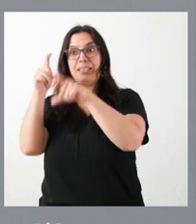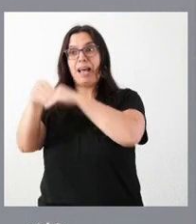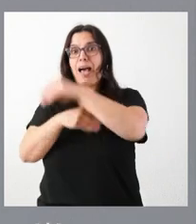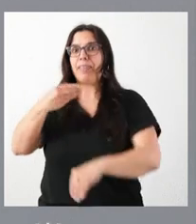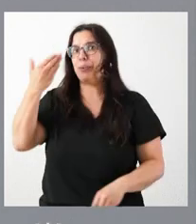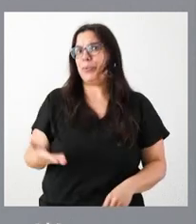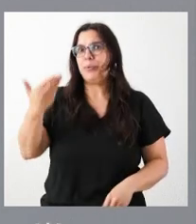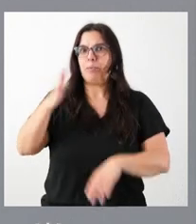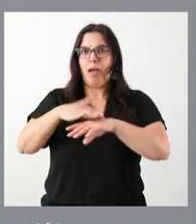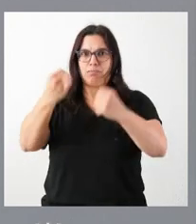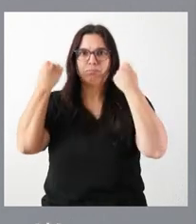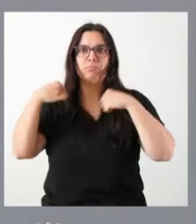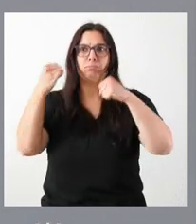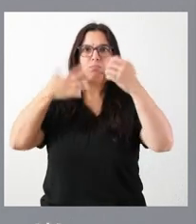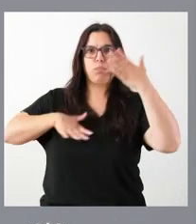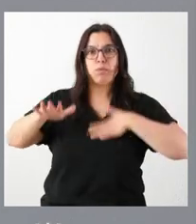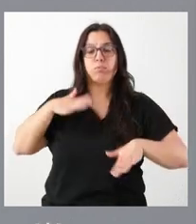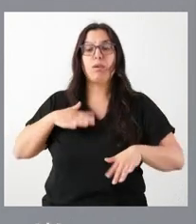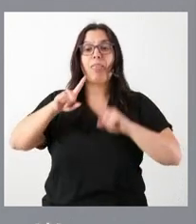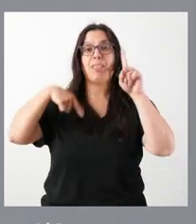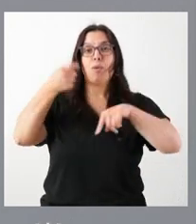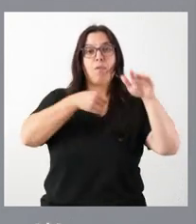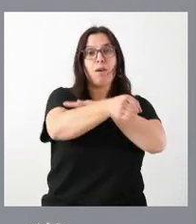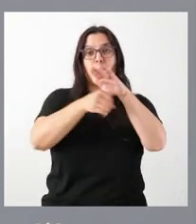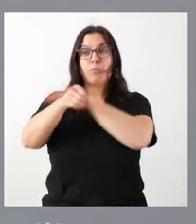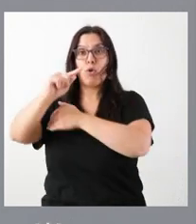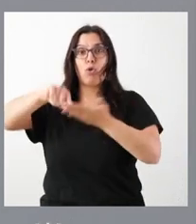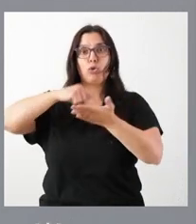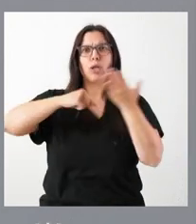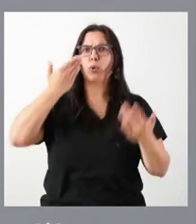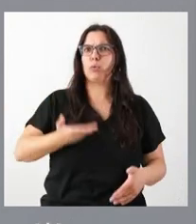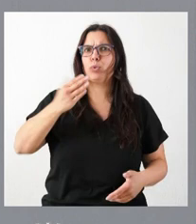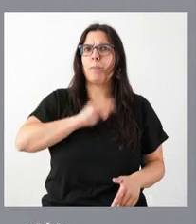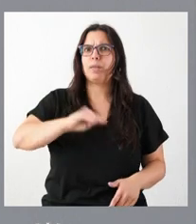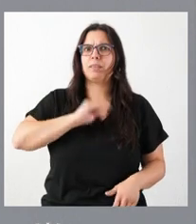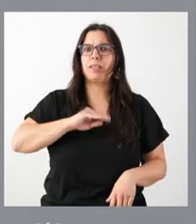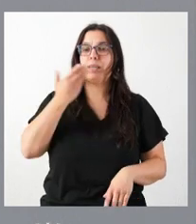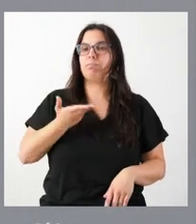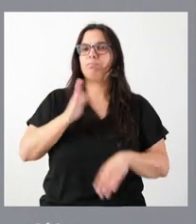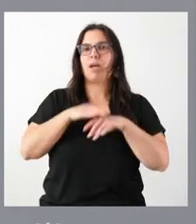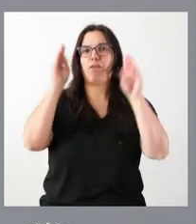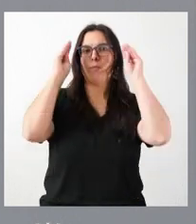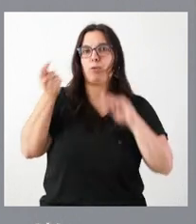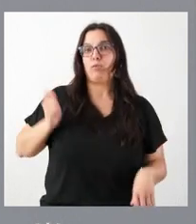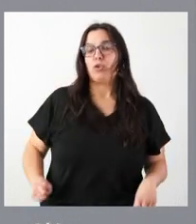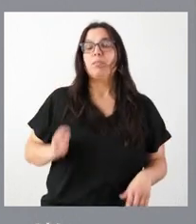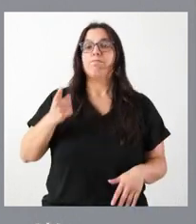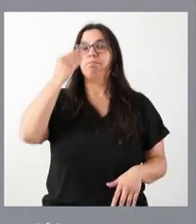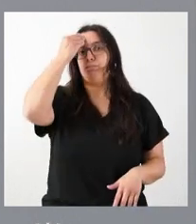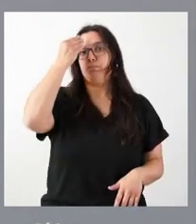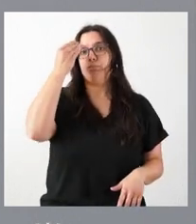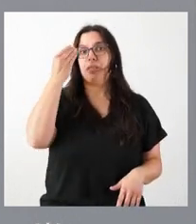básica y que el nivel de inserción es muy importante de los alumnos en la formación profesional. Yo creo que es muy